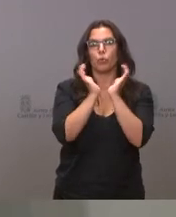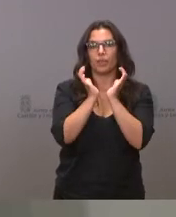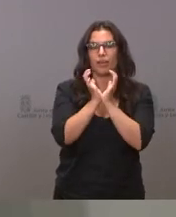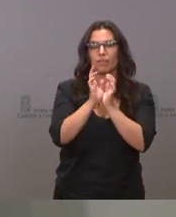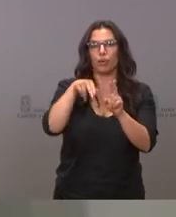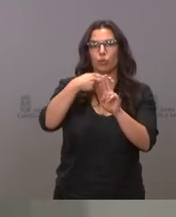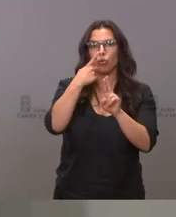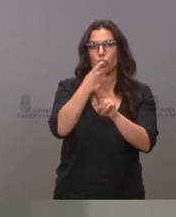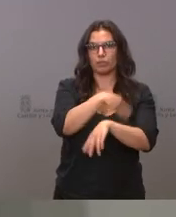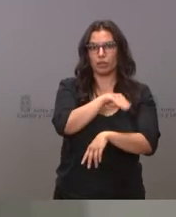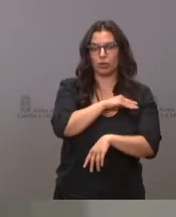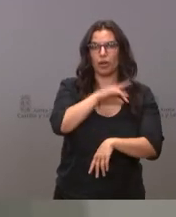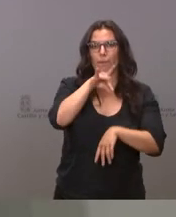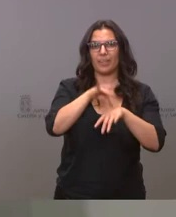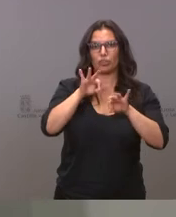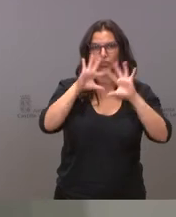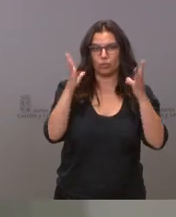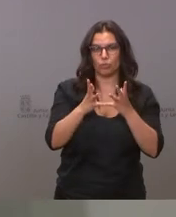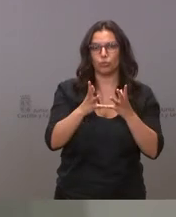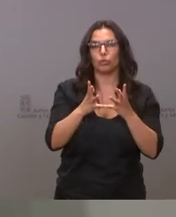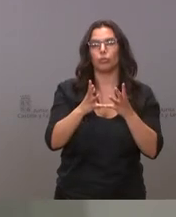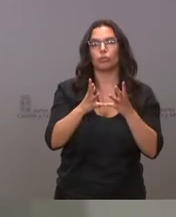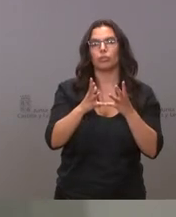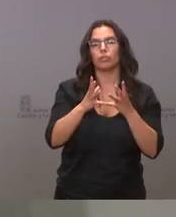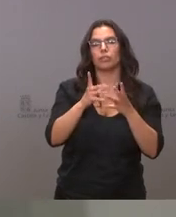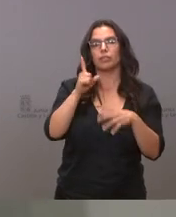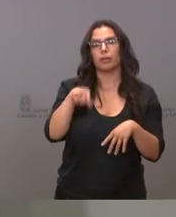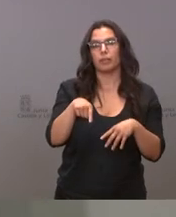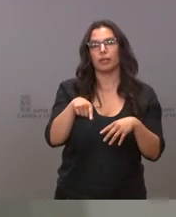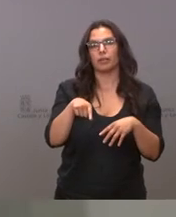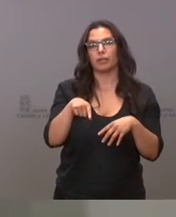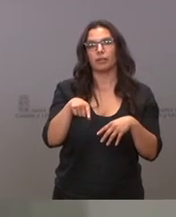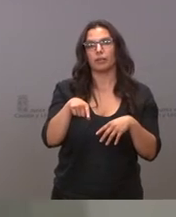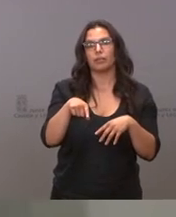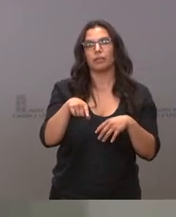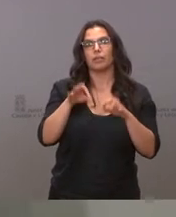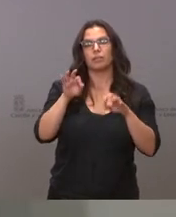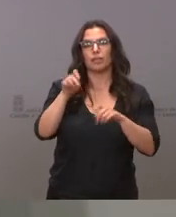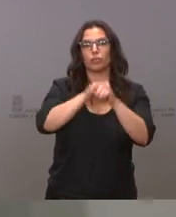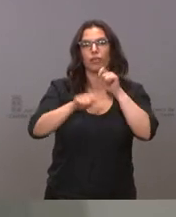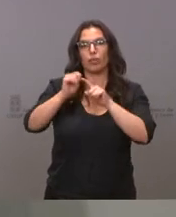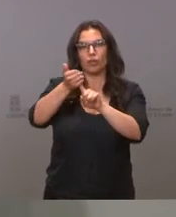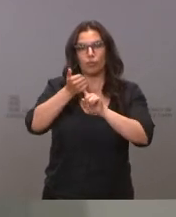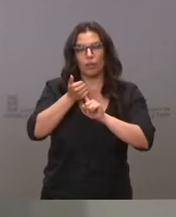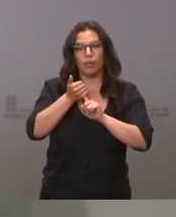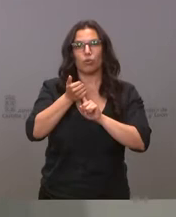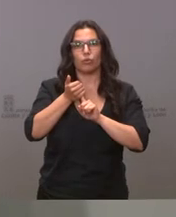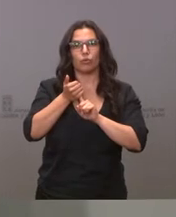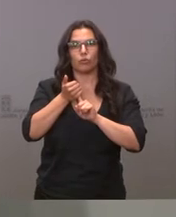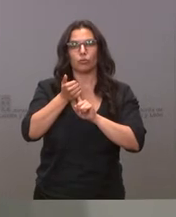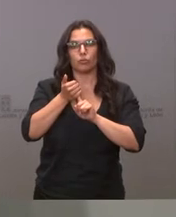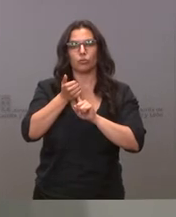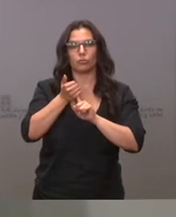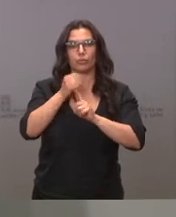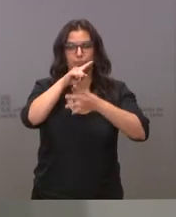a Cruz Roja Española, a Médicos del Mundo y a la protección de los refugiados también en Siria. Se